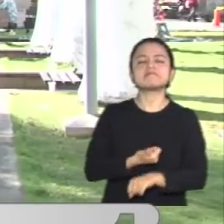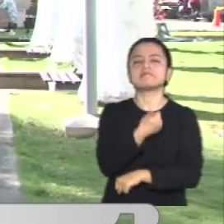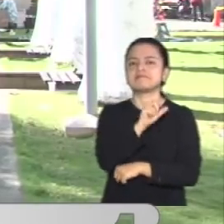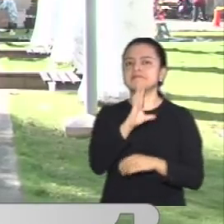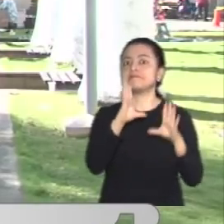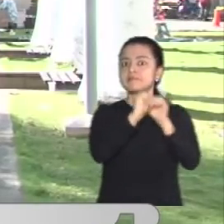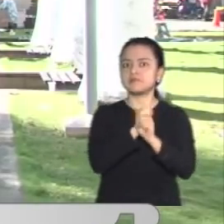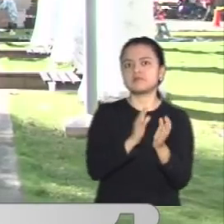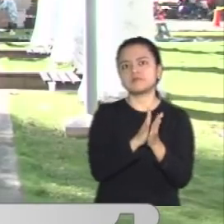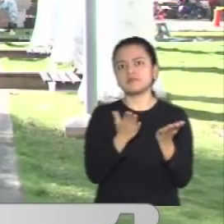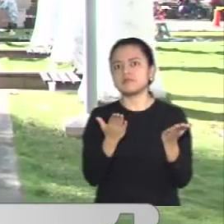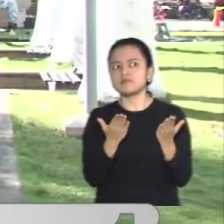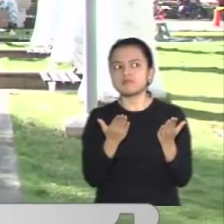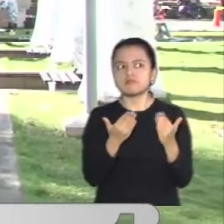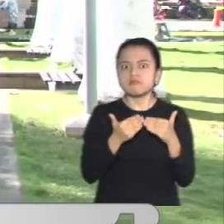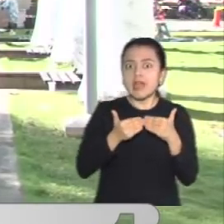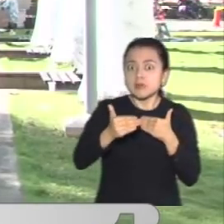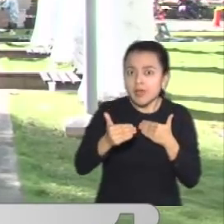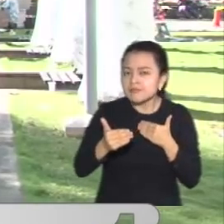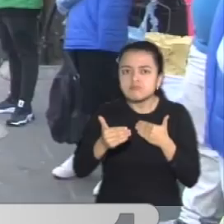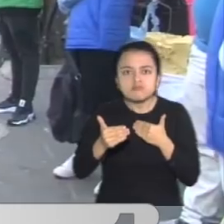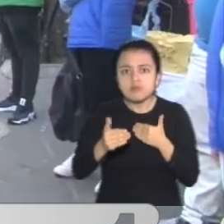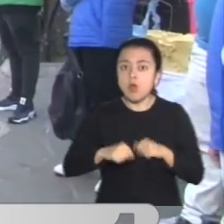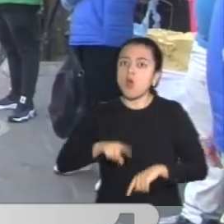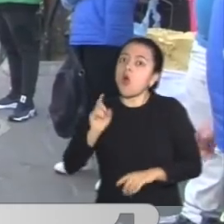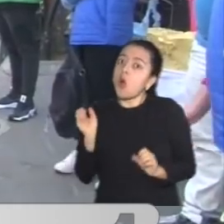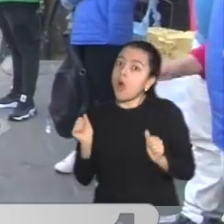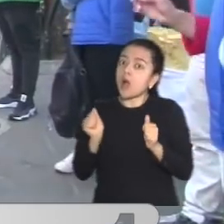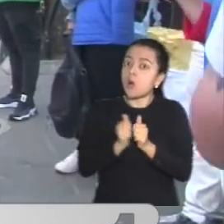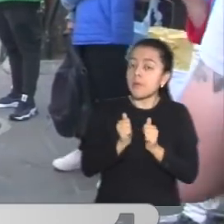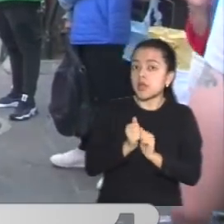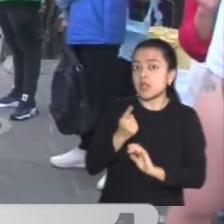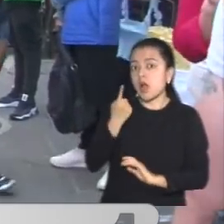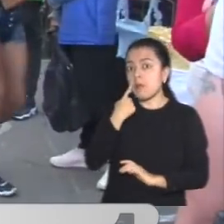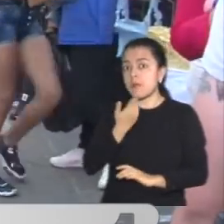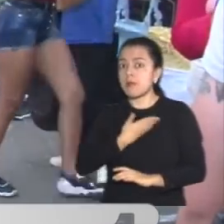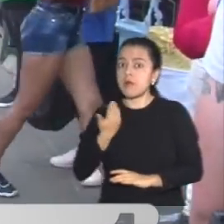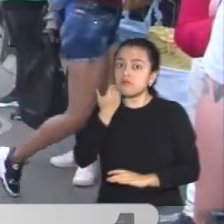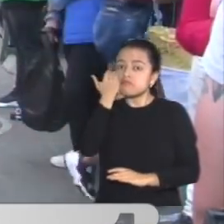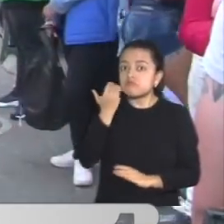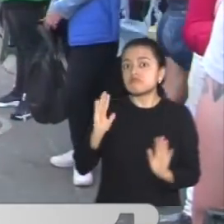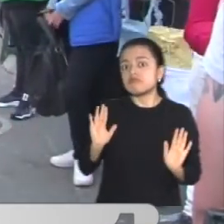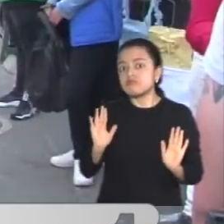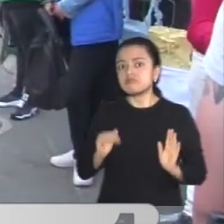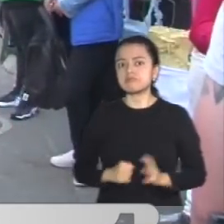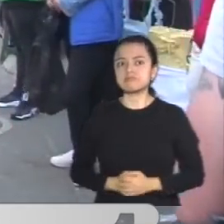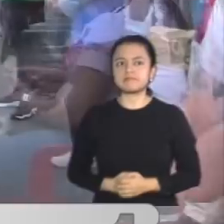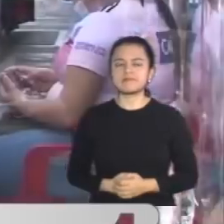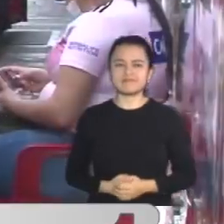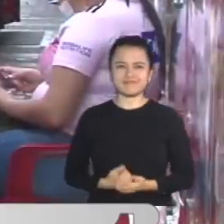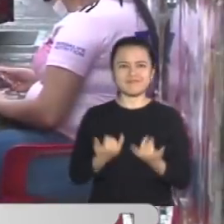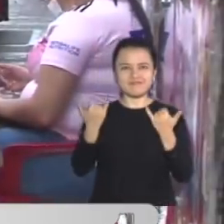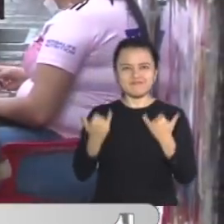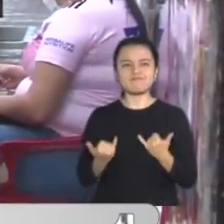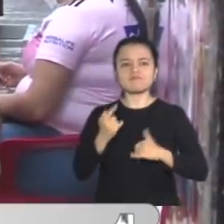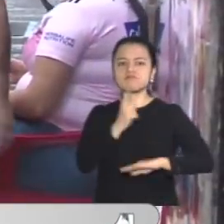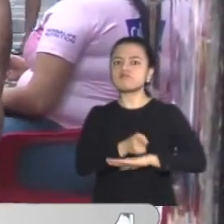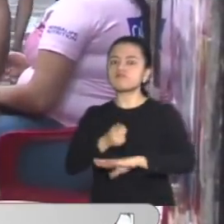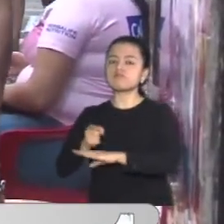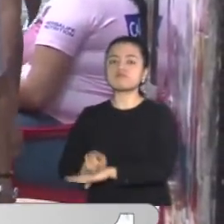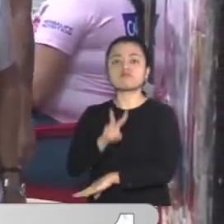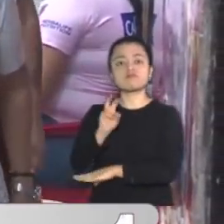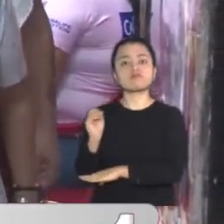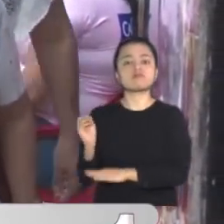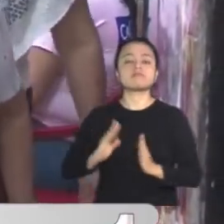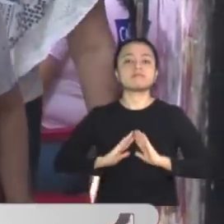sin la compañía de un adulto responsable. Esta medida restrictiva regirá desde el día de hoy, 20 de